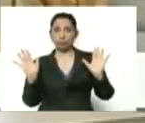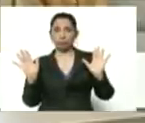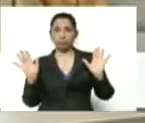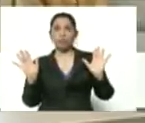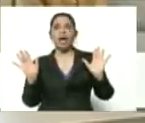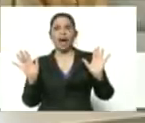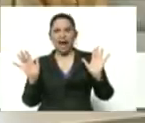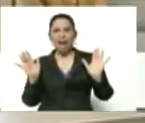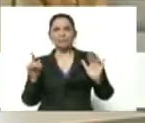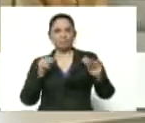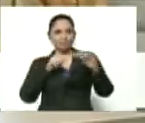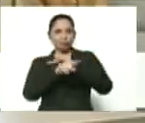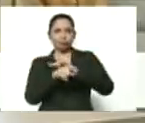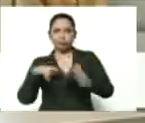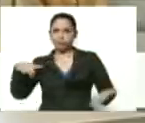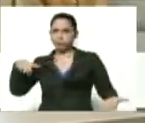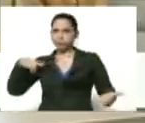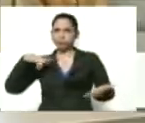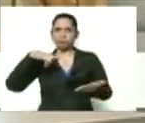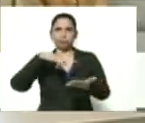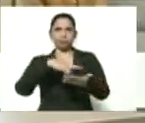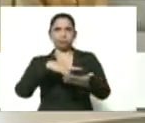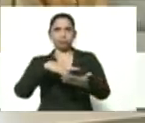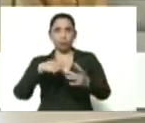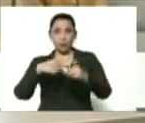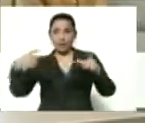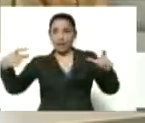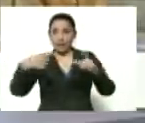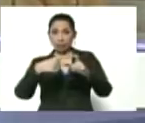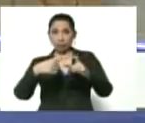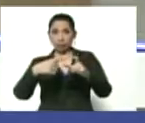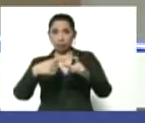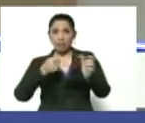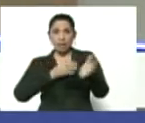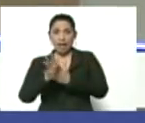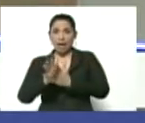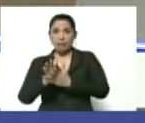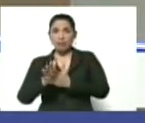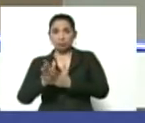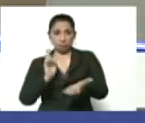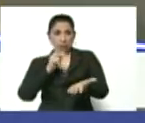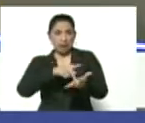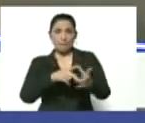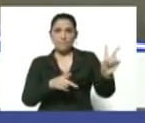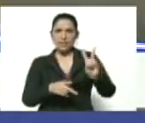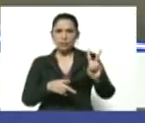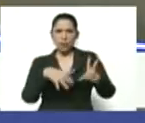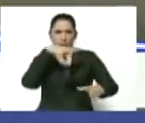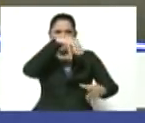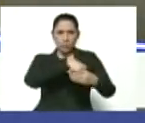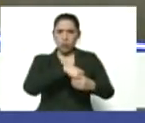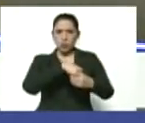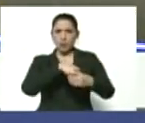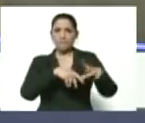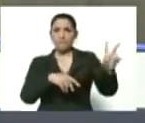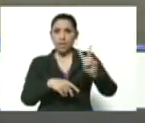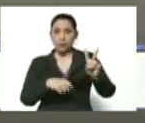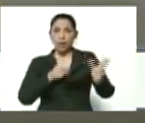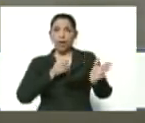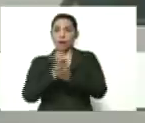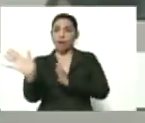le monta en el avión y el tiquete el pasaje gratuito llega a Venezuela y la cuarentena en Venezuela